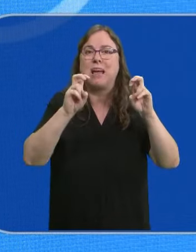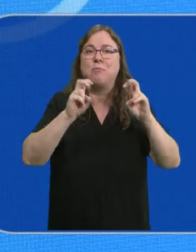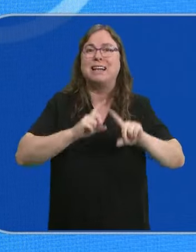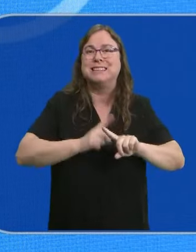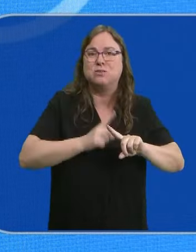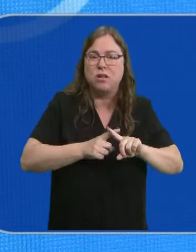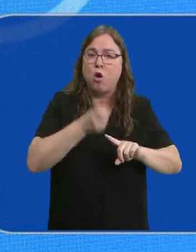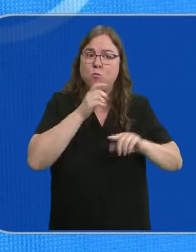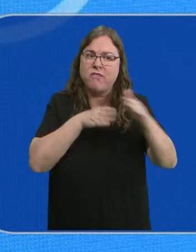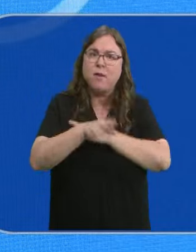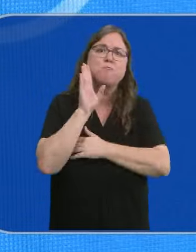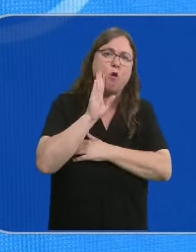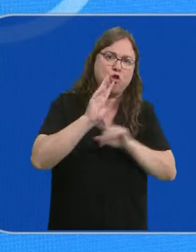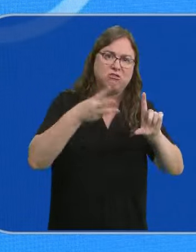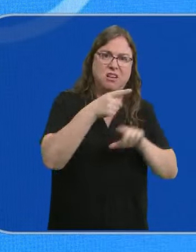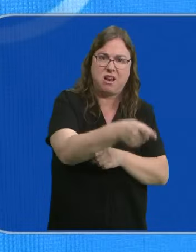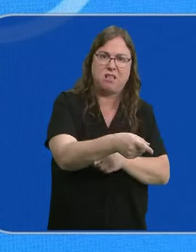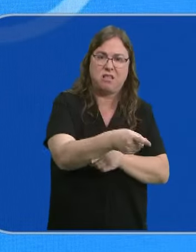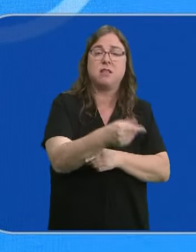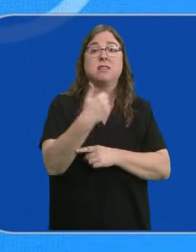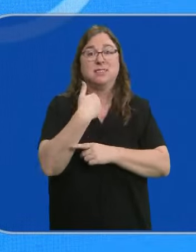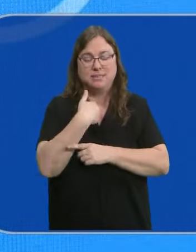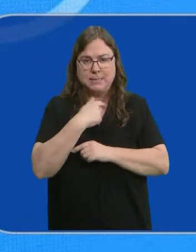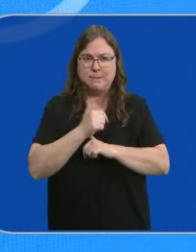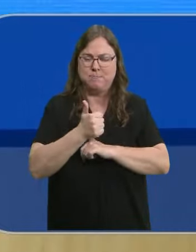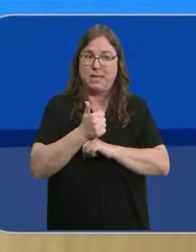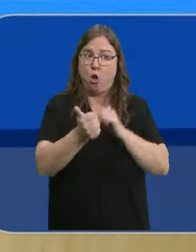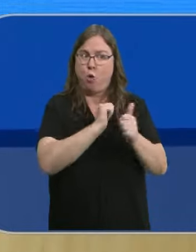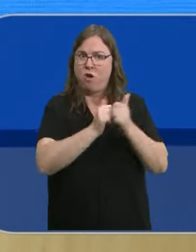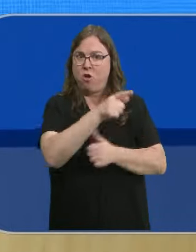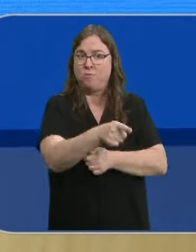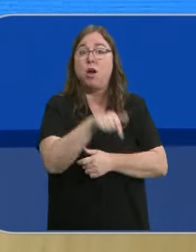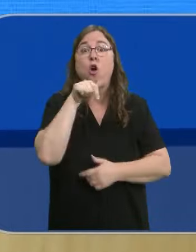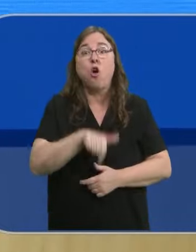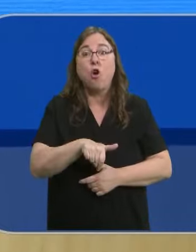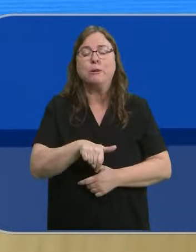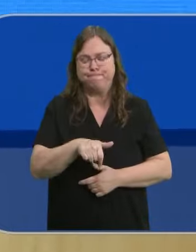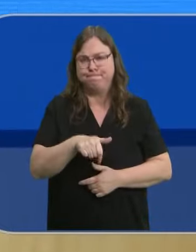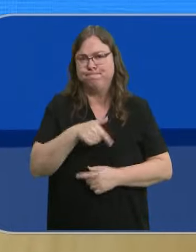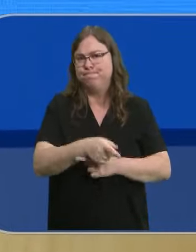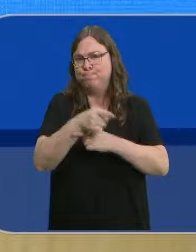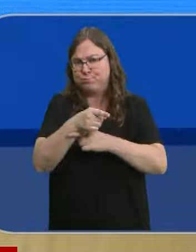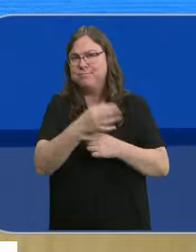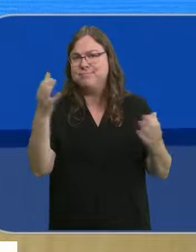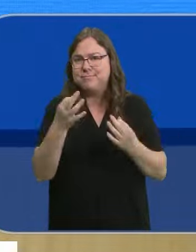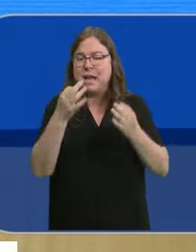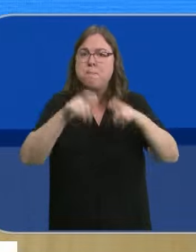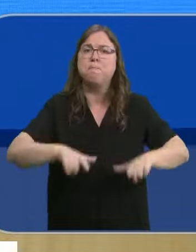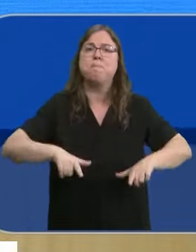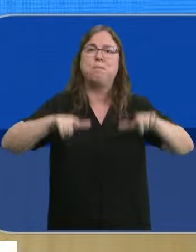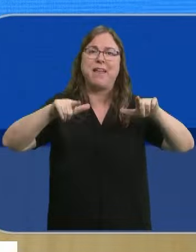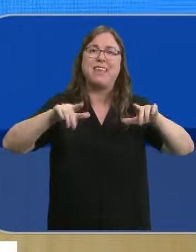es la sexualidad. Reconocen que a partir de ahí generan imitación. Hoy por hoy tenemos unos cuantos obligados que son las